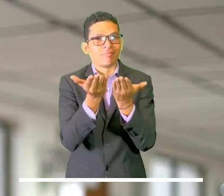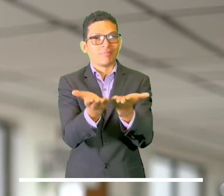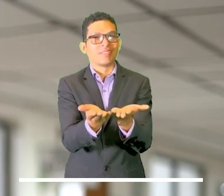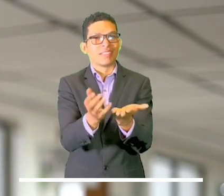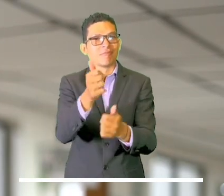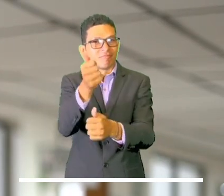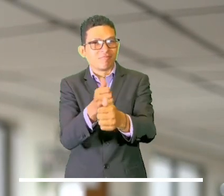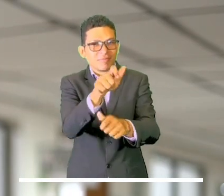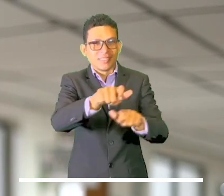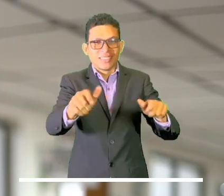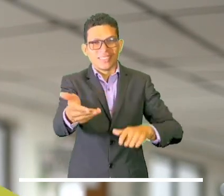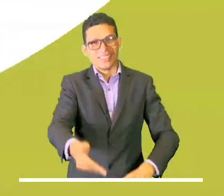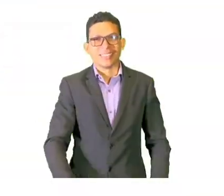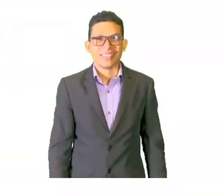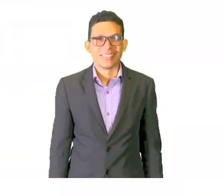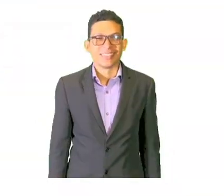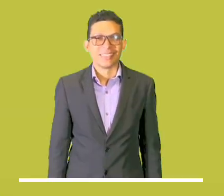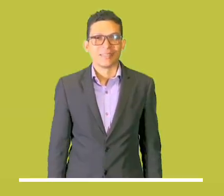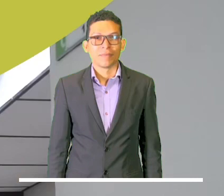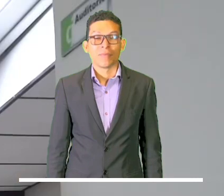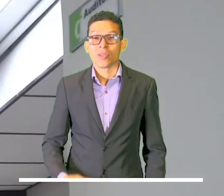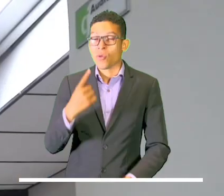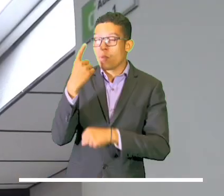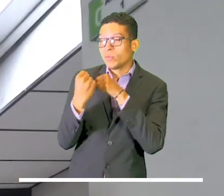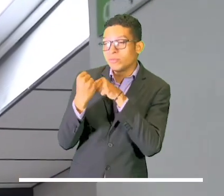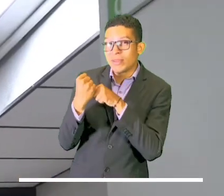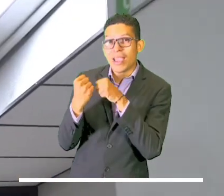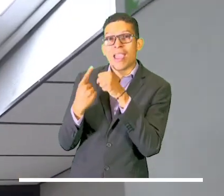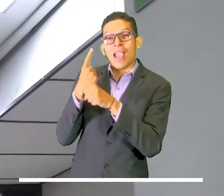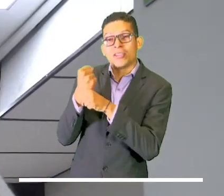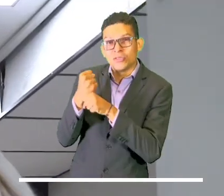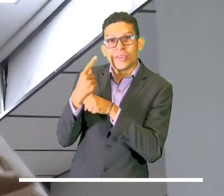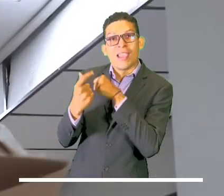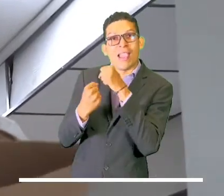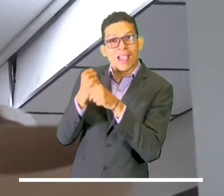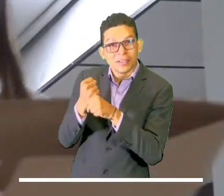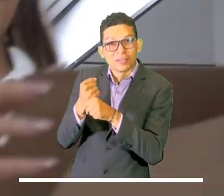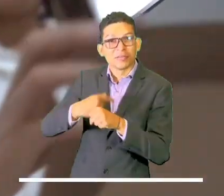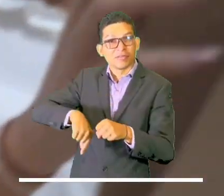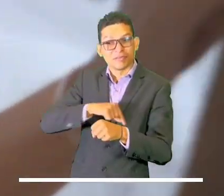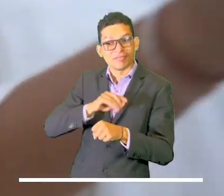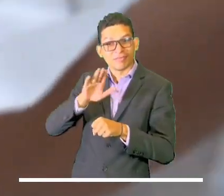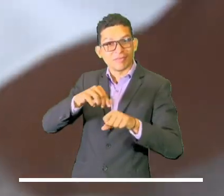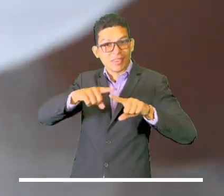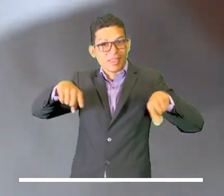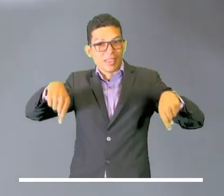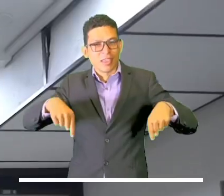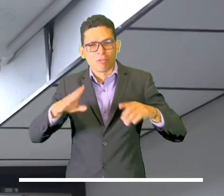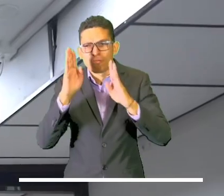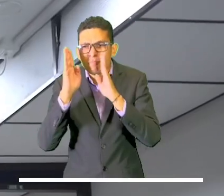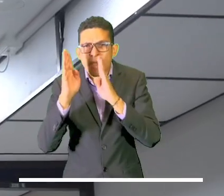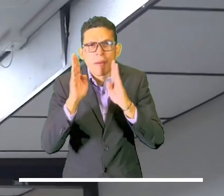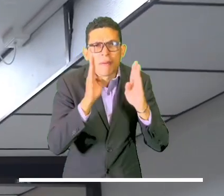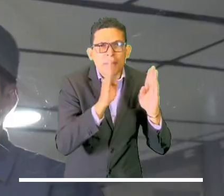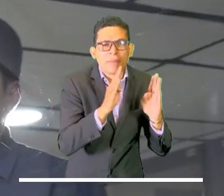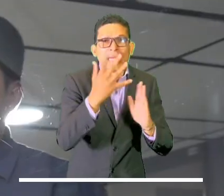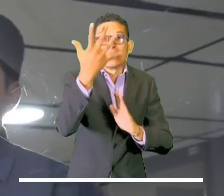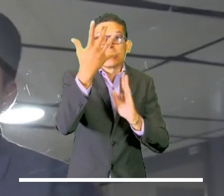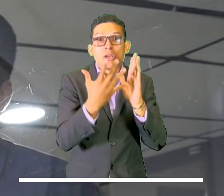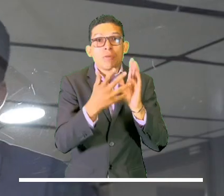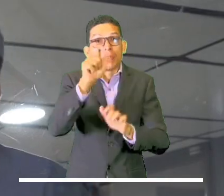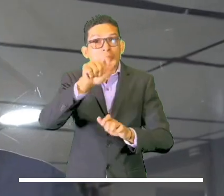a disposición de cada uno de ustedes. Cada año el consultorio jurídico atiende más de 5.000 casos.